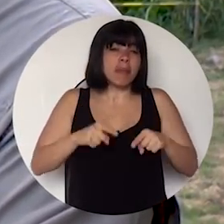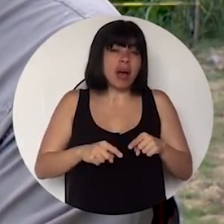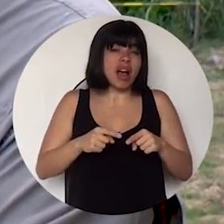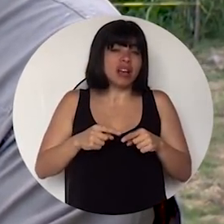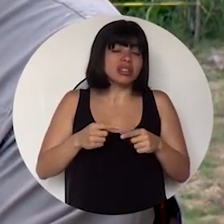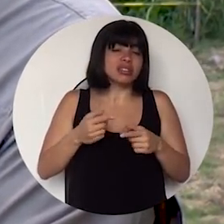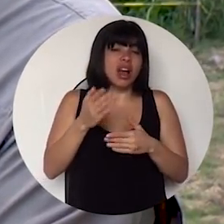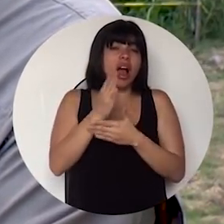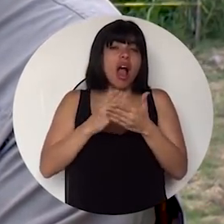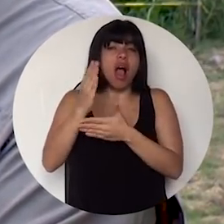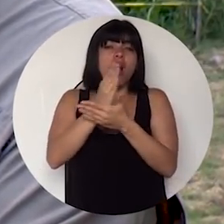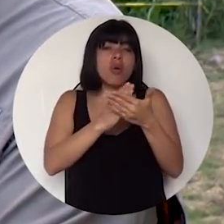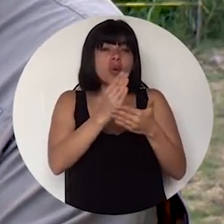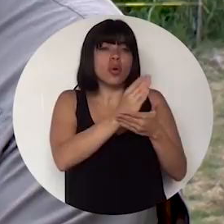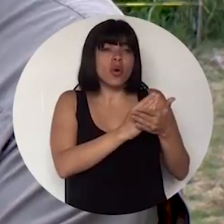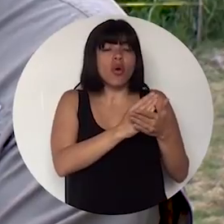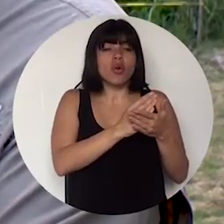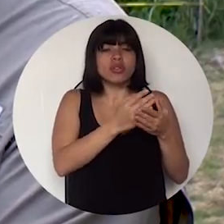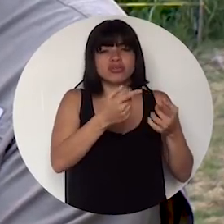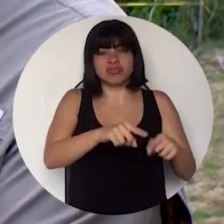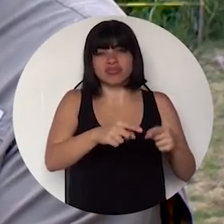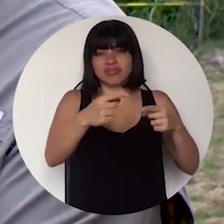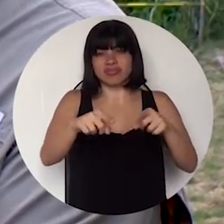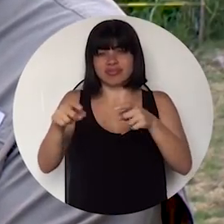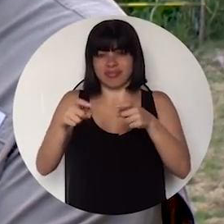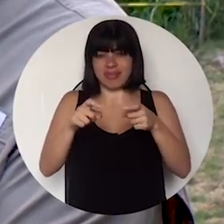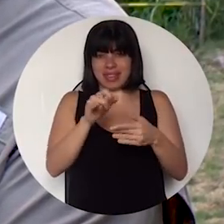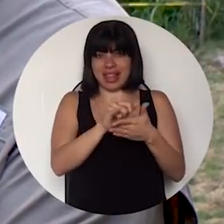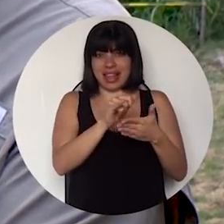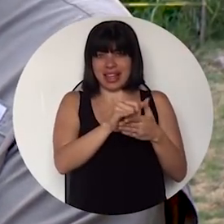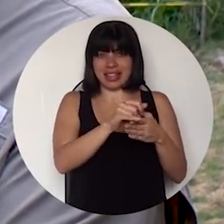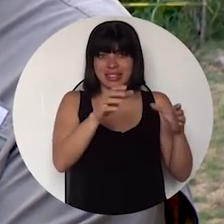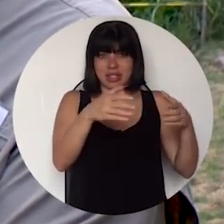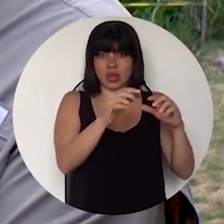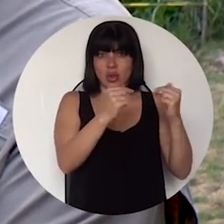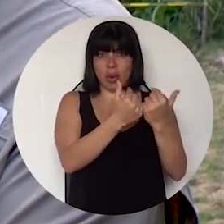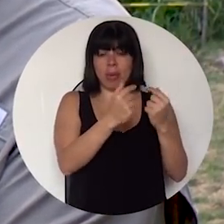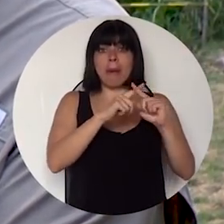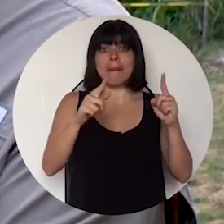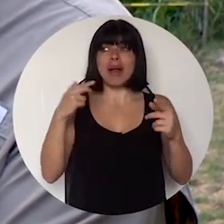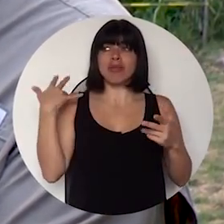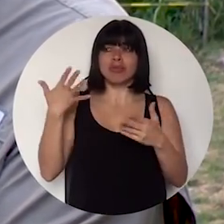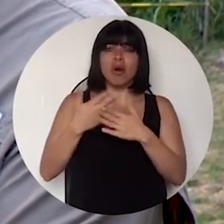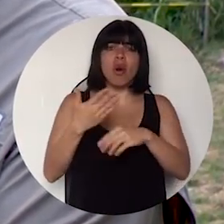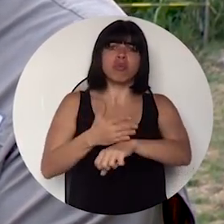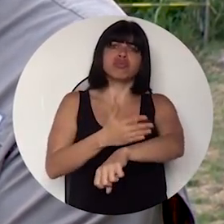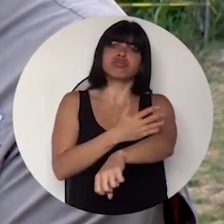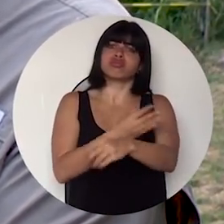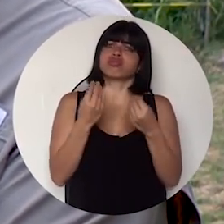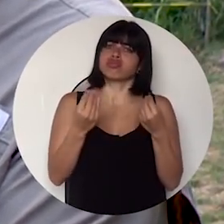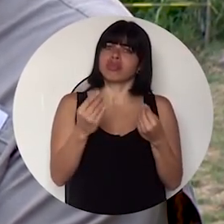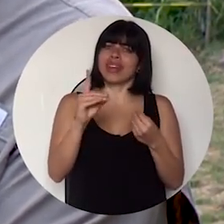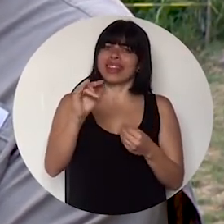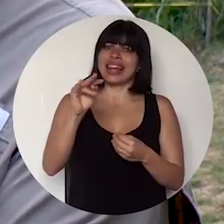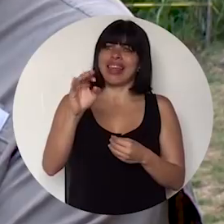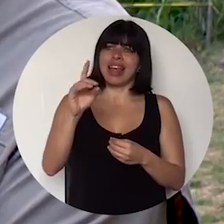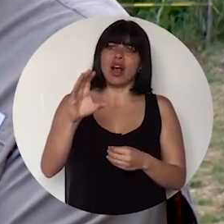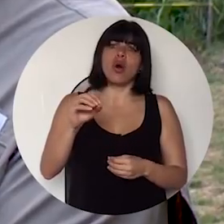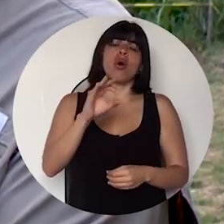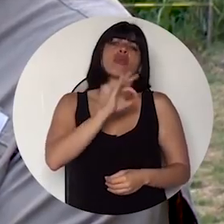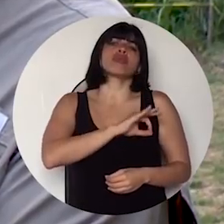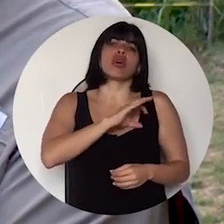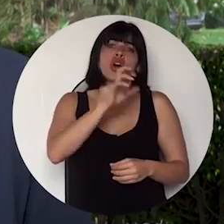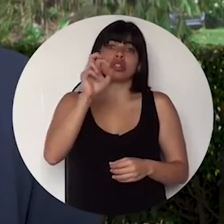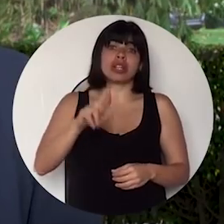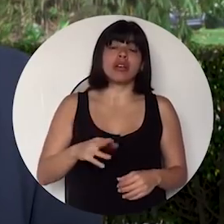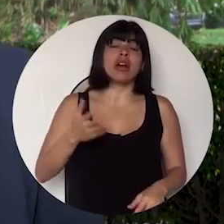prevalecido en algunas de las formas como se manejó a esa dirección. Pero, ¿cuánto ha avanzado Dinadeco y cuánto bien le ha